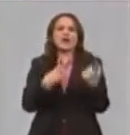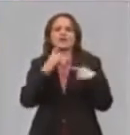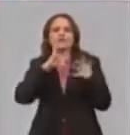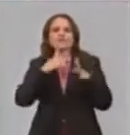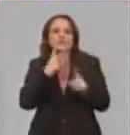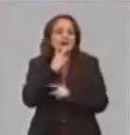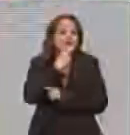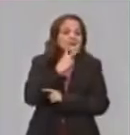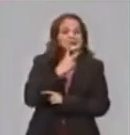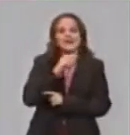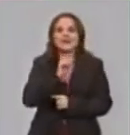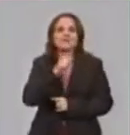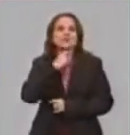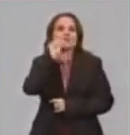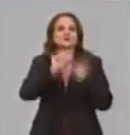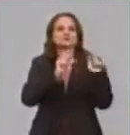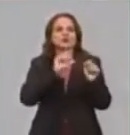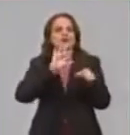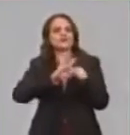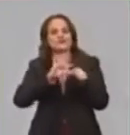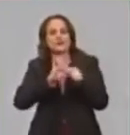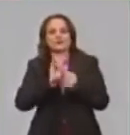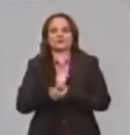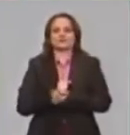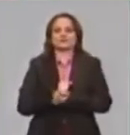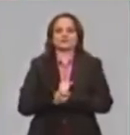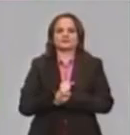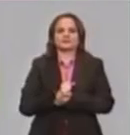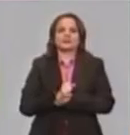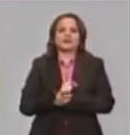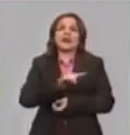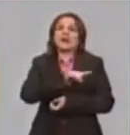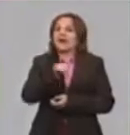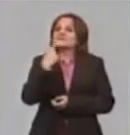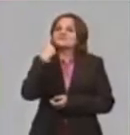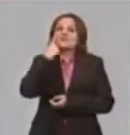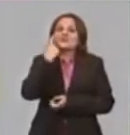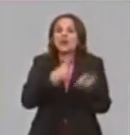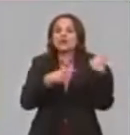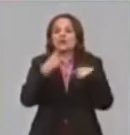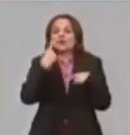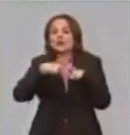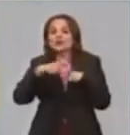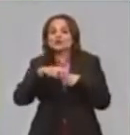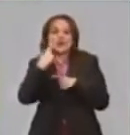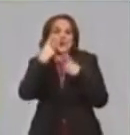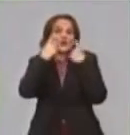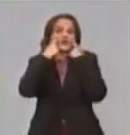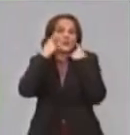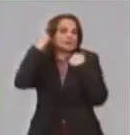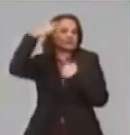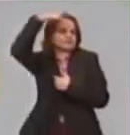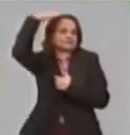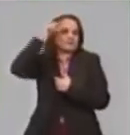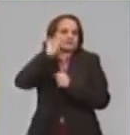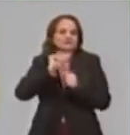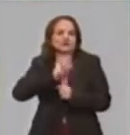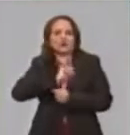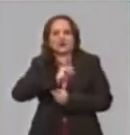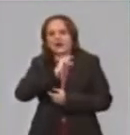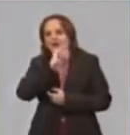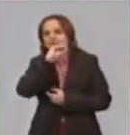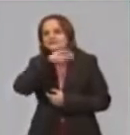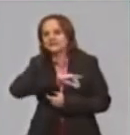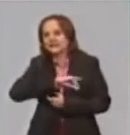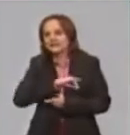personal médico. Tiene que ver con llegar a estos elementos subjetivos que a veces son invisibles, porque no lo vemos como quizás puede ser un padecimiento